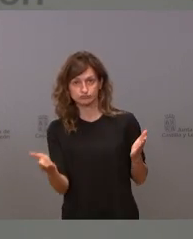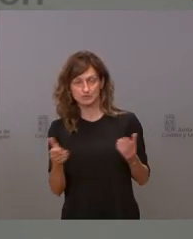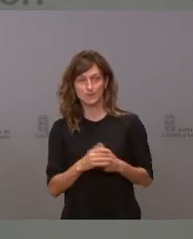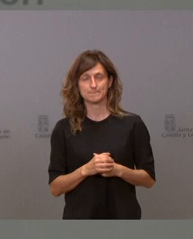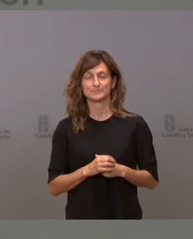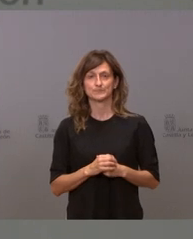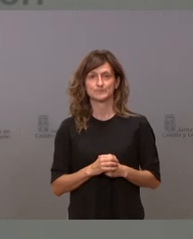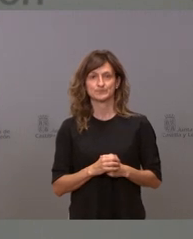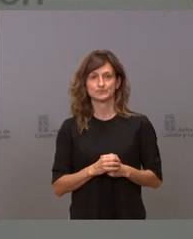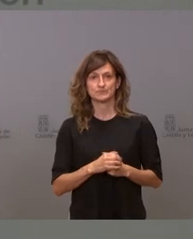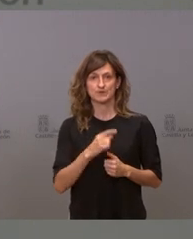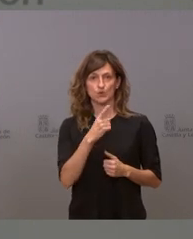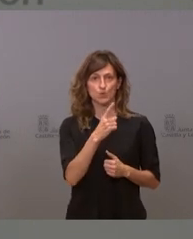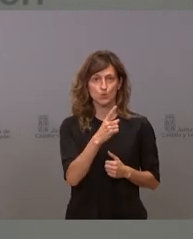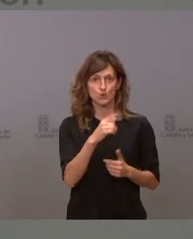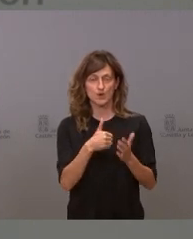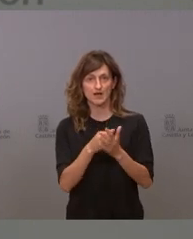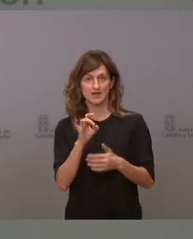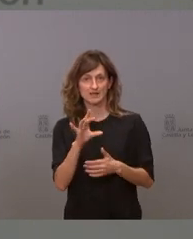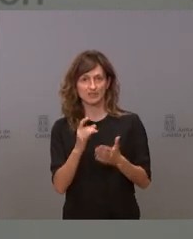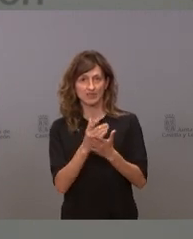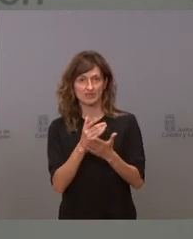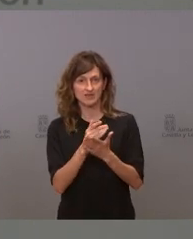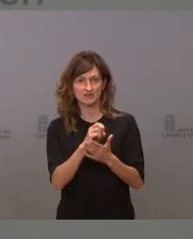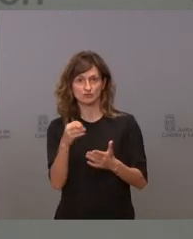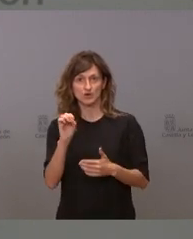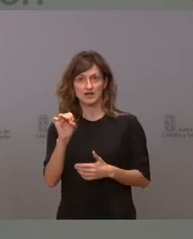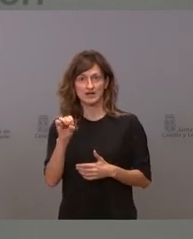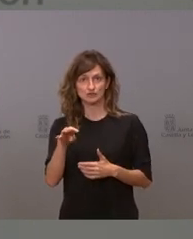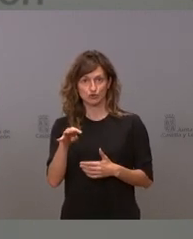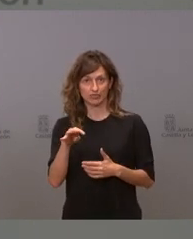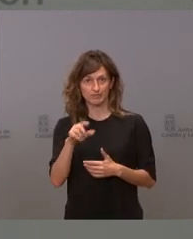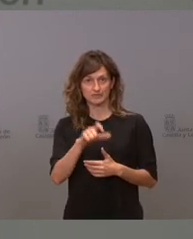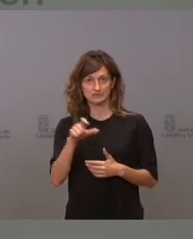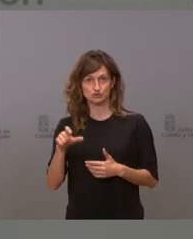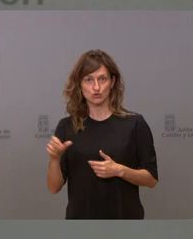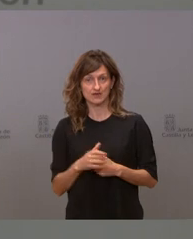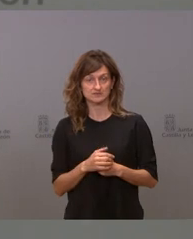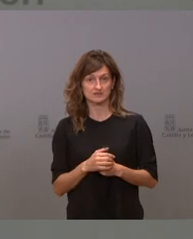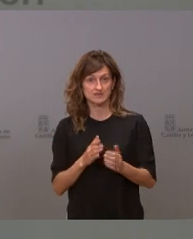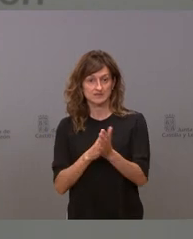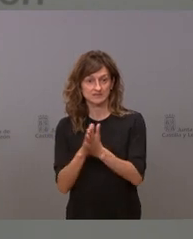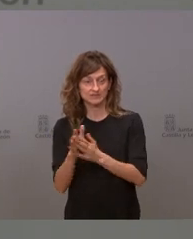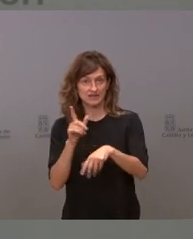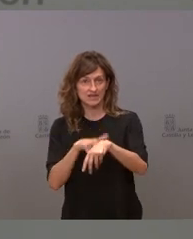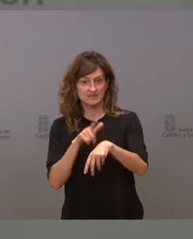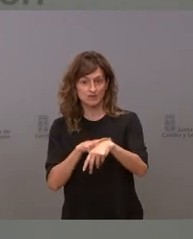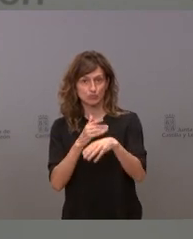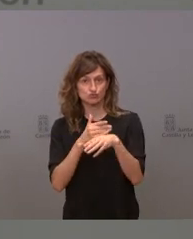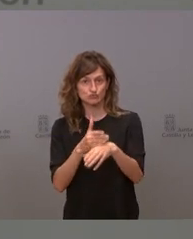entre 1 y 15 días son 14 son gente probablemente que no ha tenido tiempo suficiente para